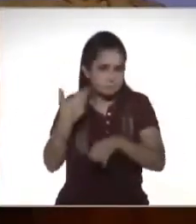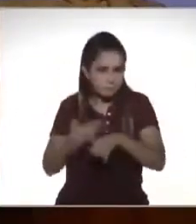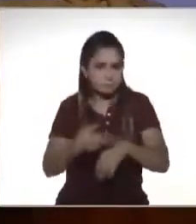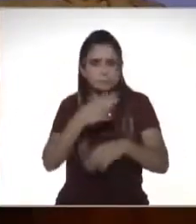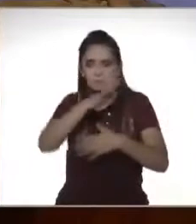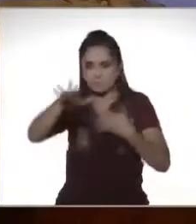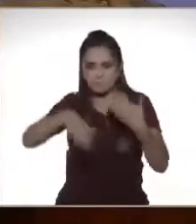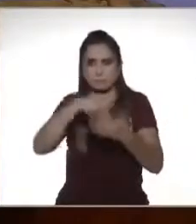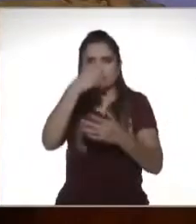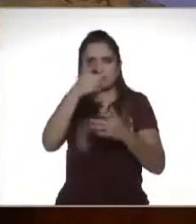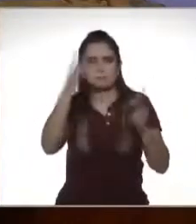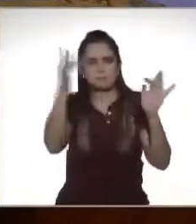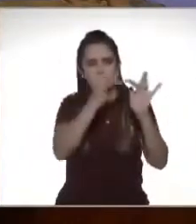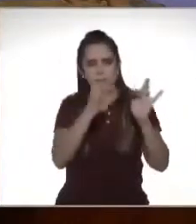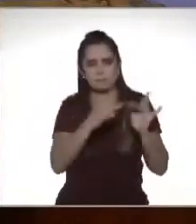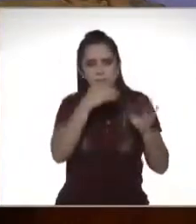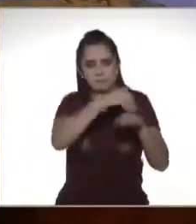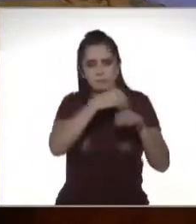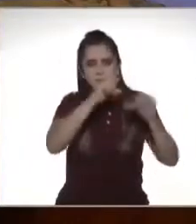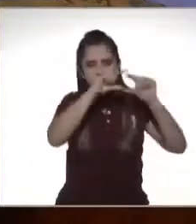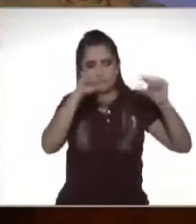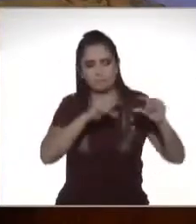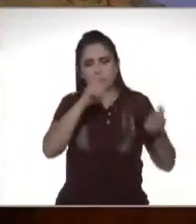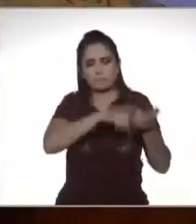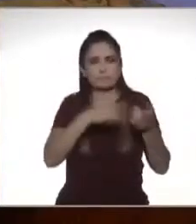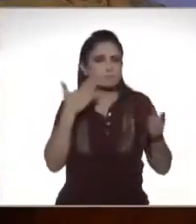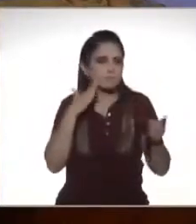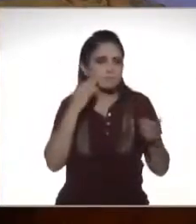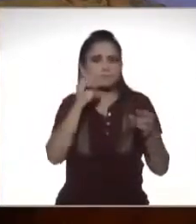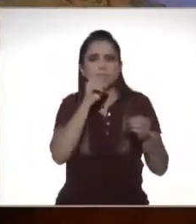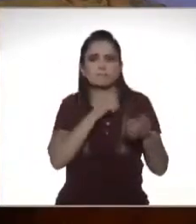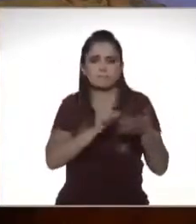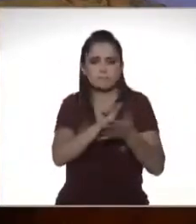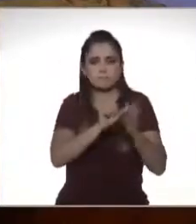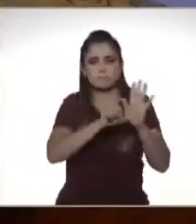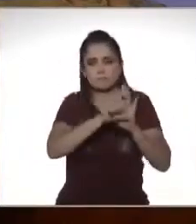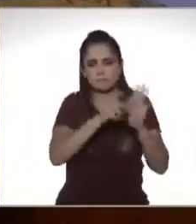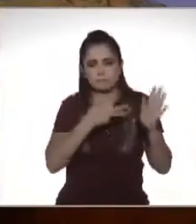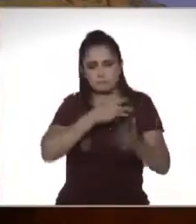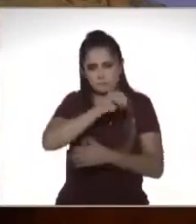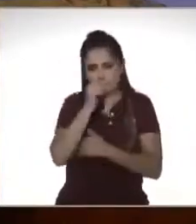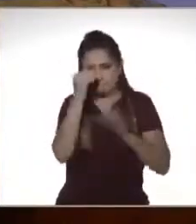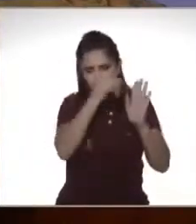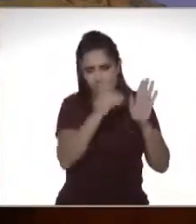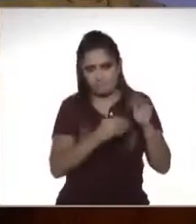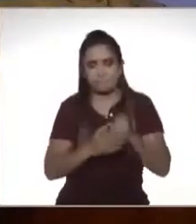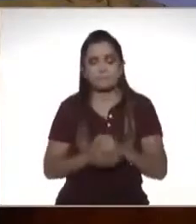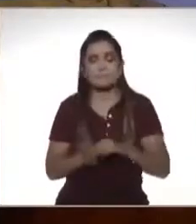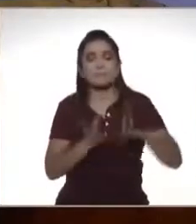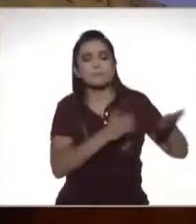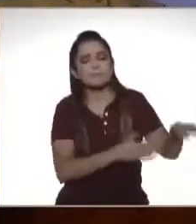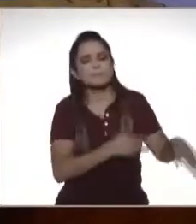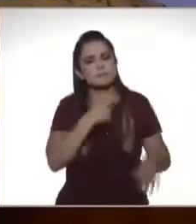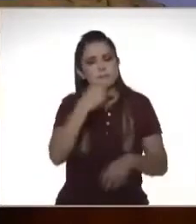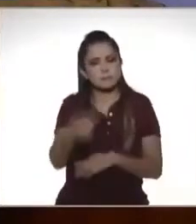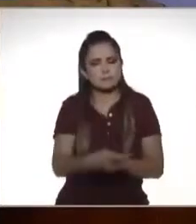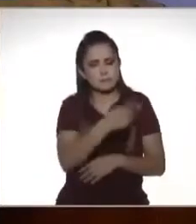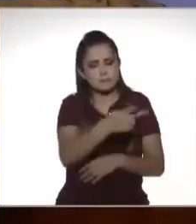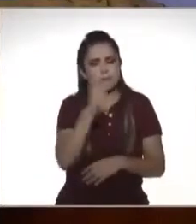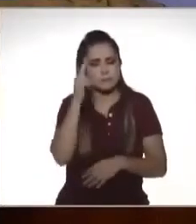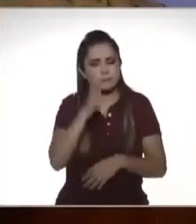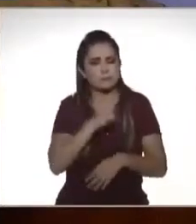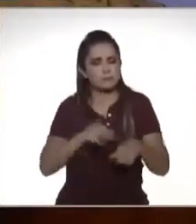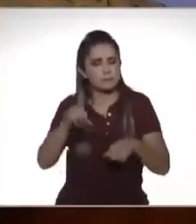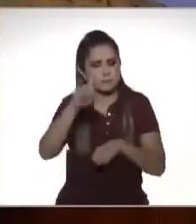asesoría Nat, tengo dos preguntas que me gustaría compartirlas con los invitados sobre tema de pensionados Andrés dice hola, buenos